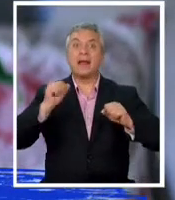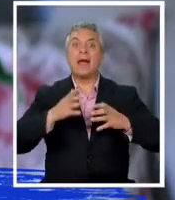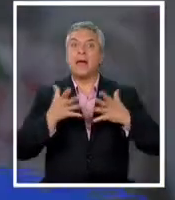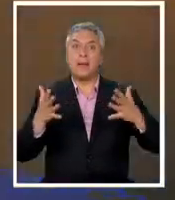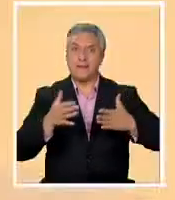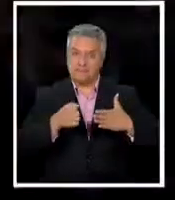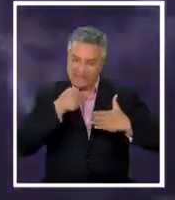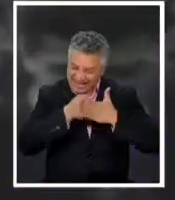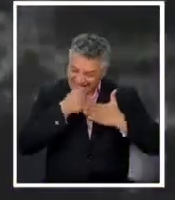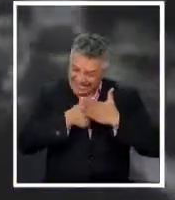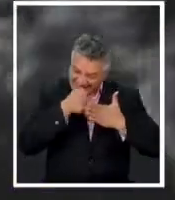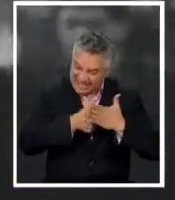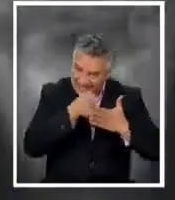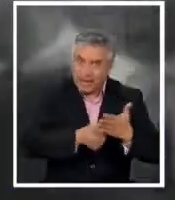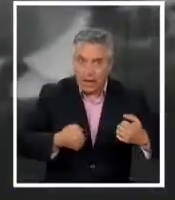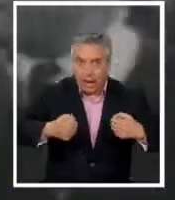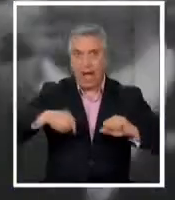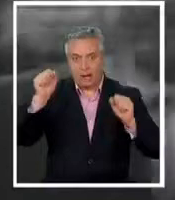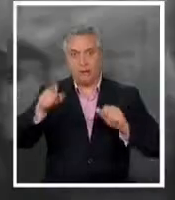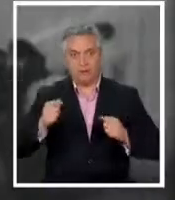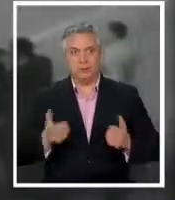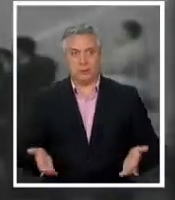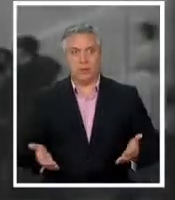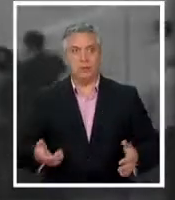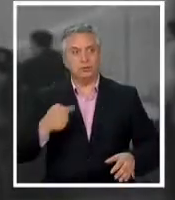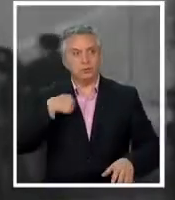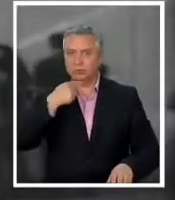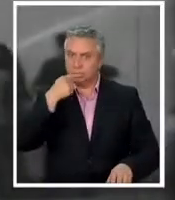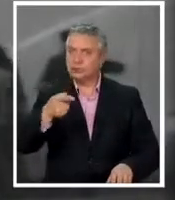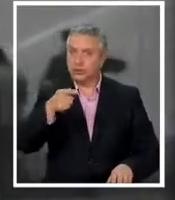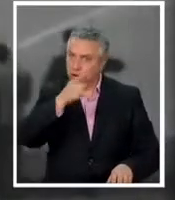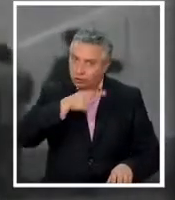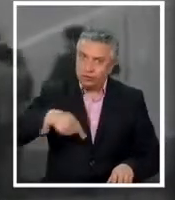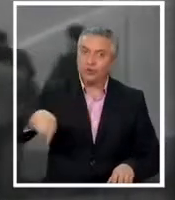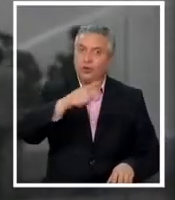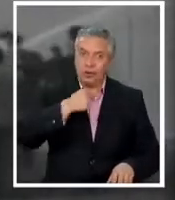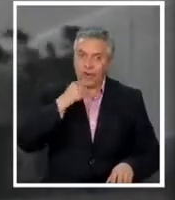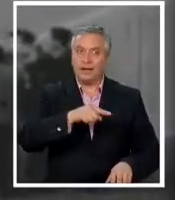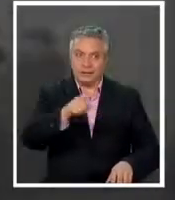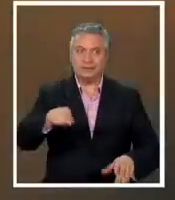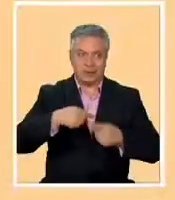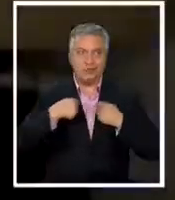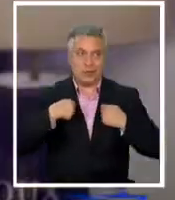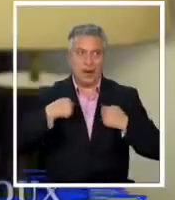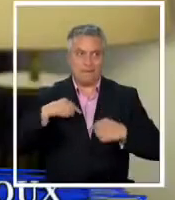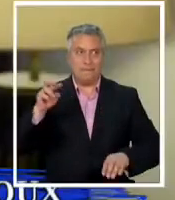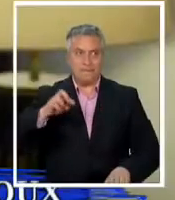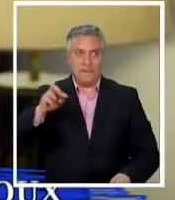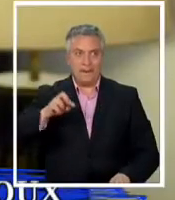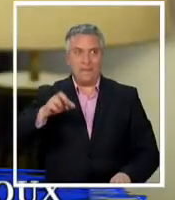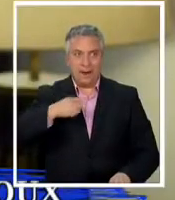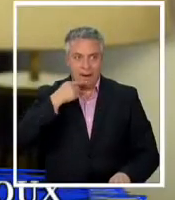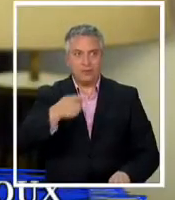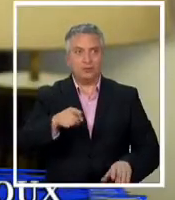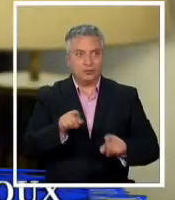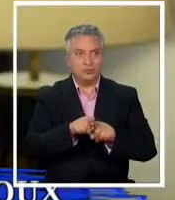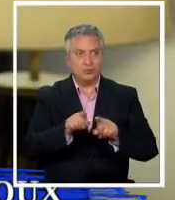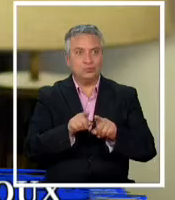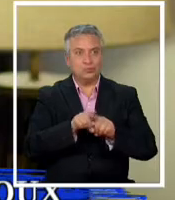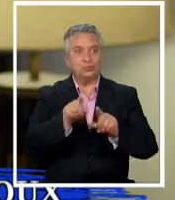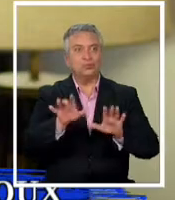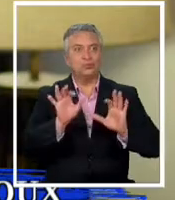por ganar Yo diría que a todo ello y yo hablo principalmente del caso del padre no lo formó como